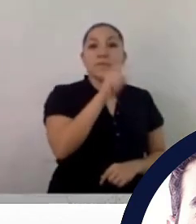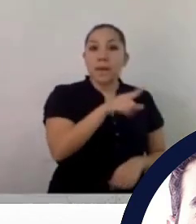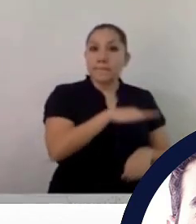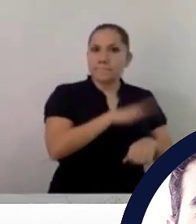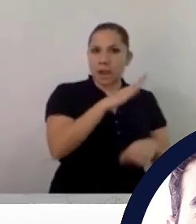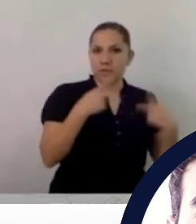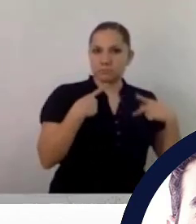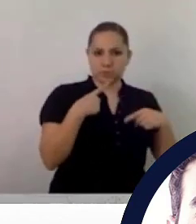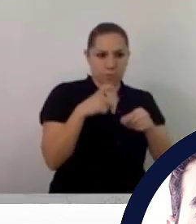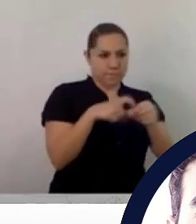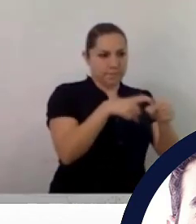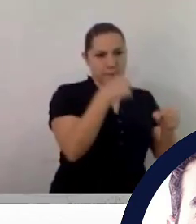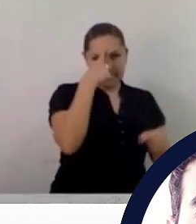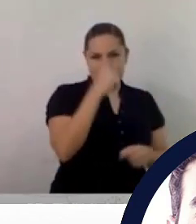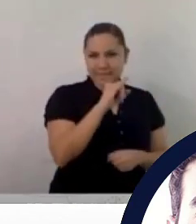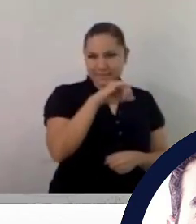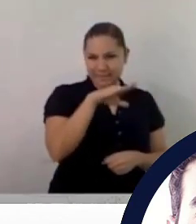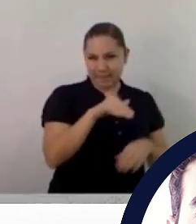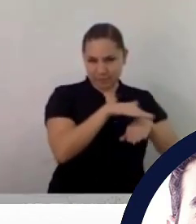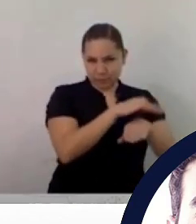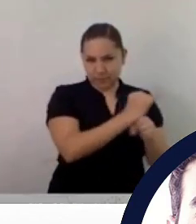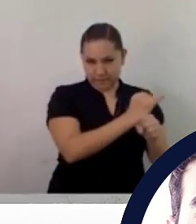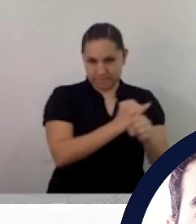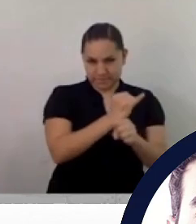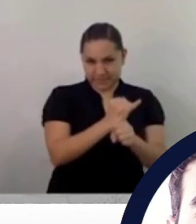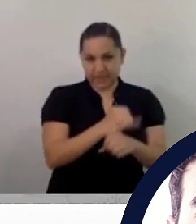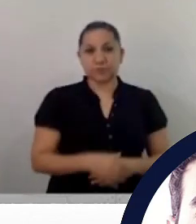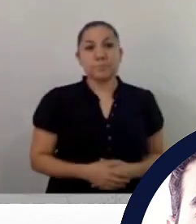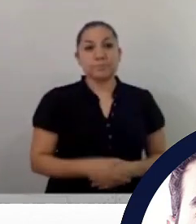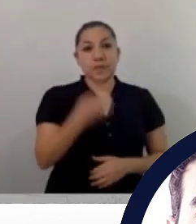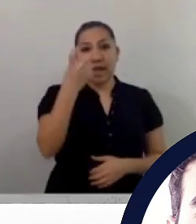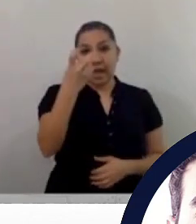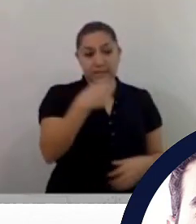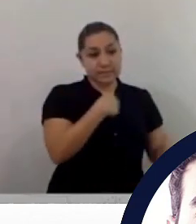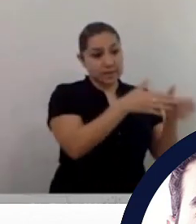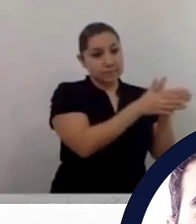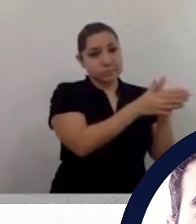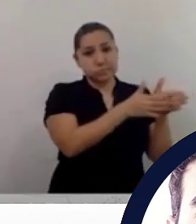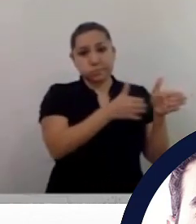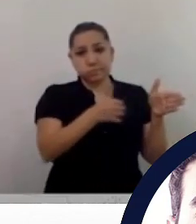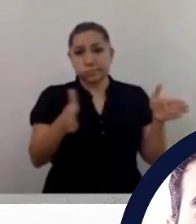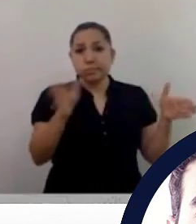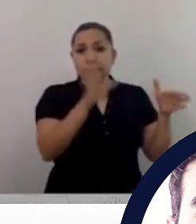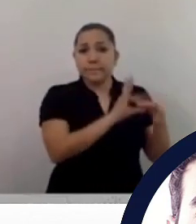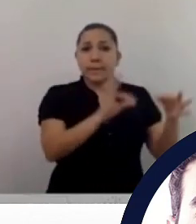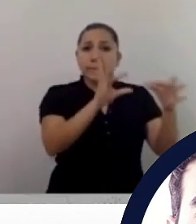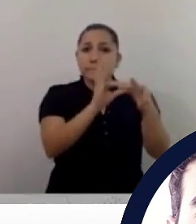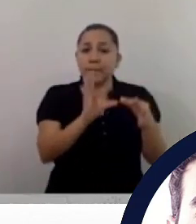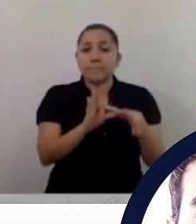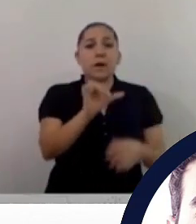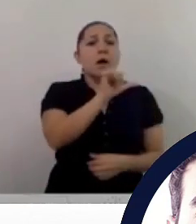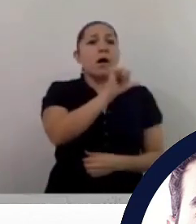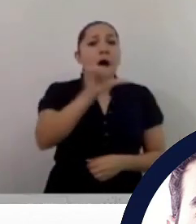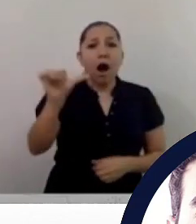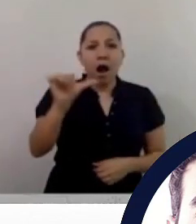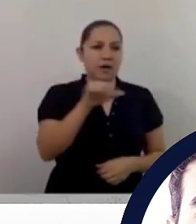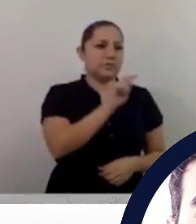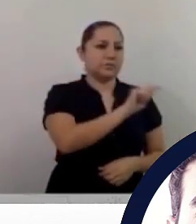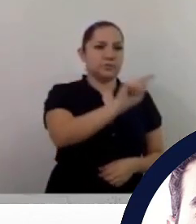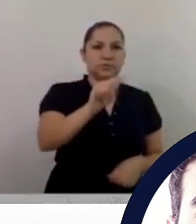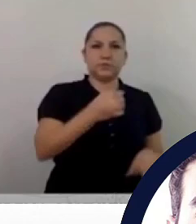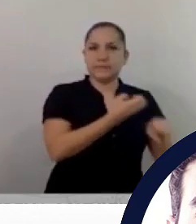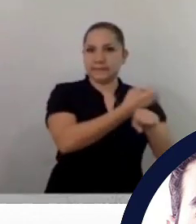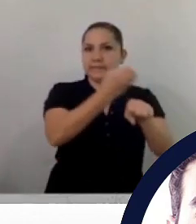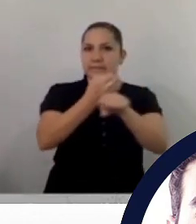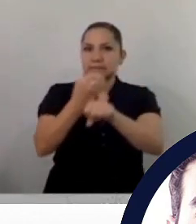la capacidad para generar investigación dentro de los estados. ¿En todo esto reprobó,